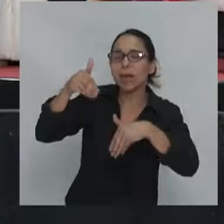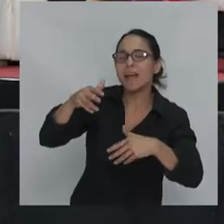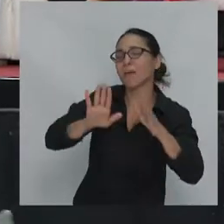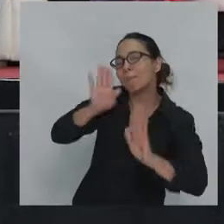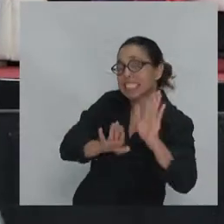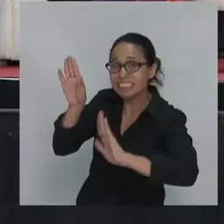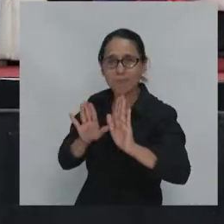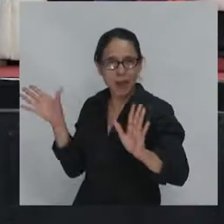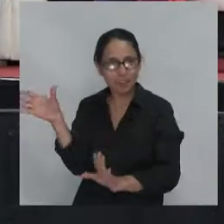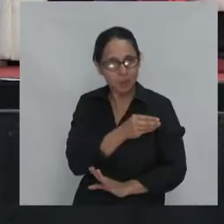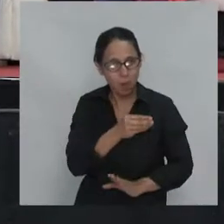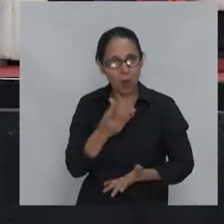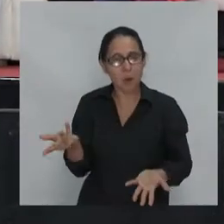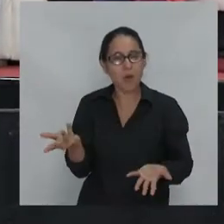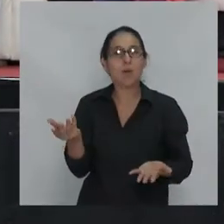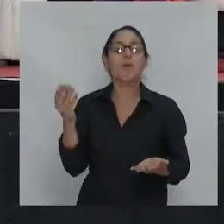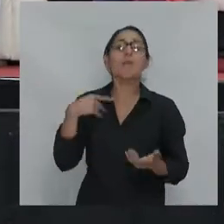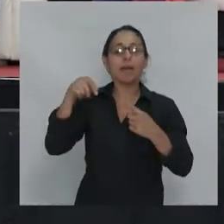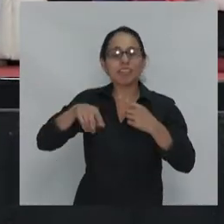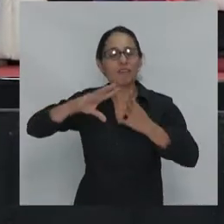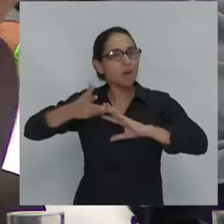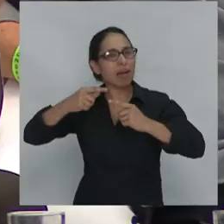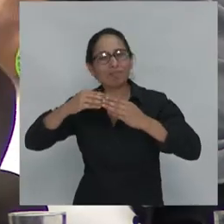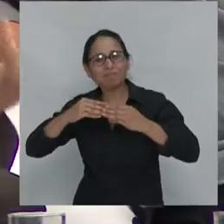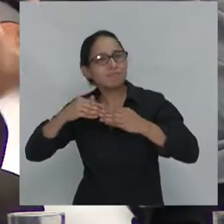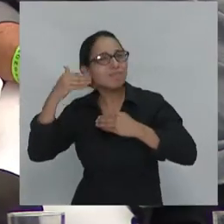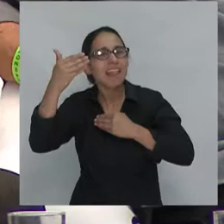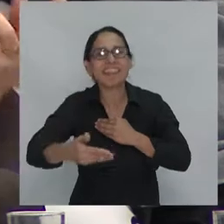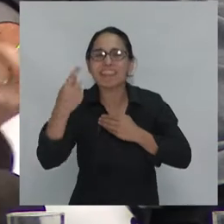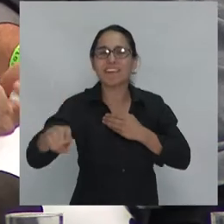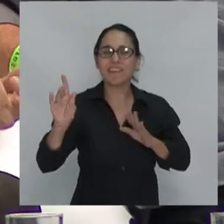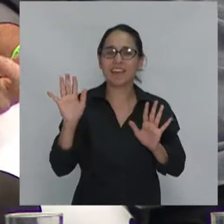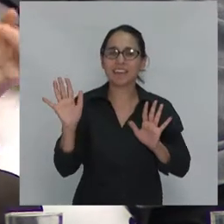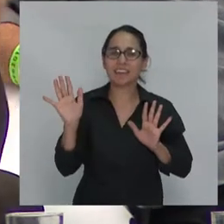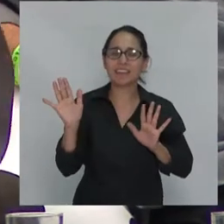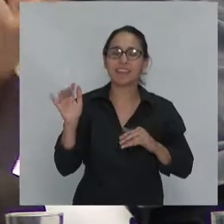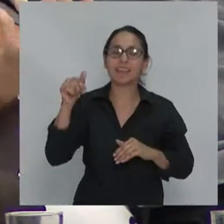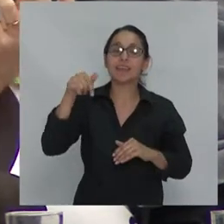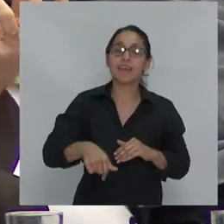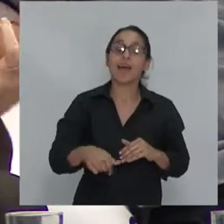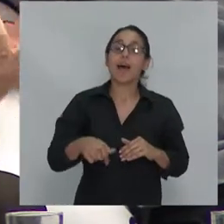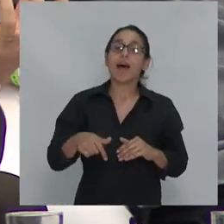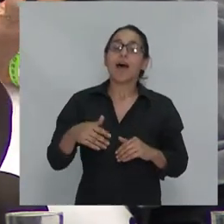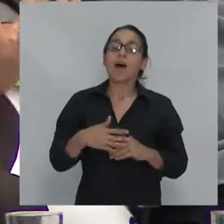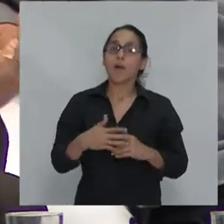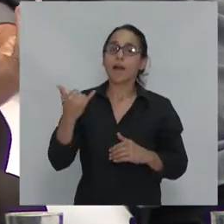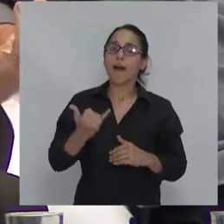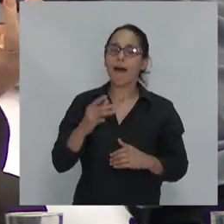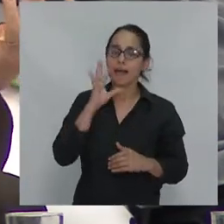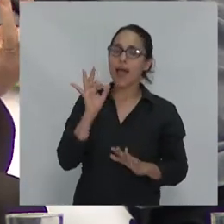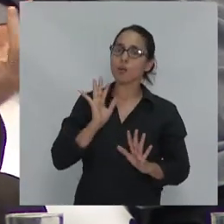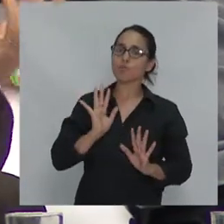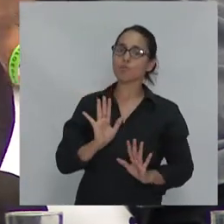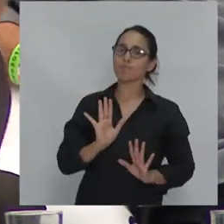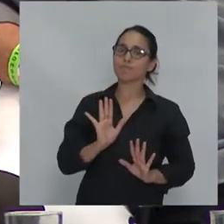opuesto de post liberalismo entonces hay una semejanza amenazante entre